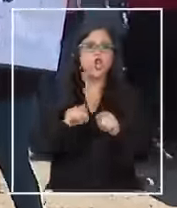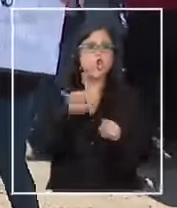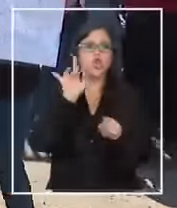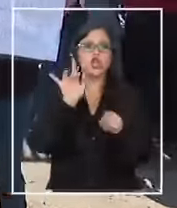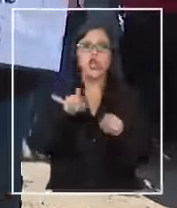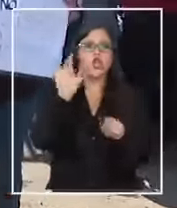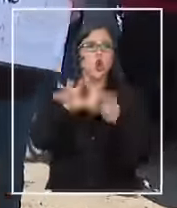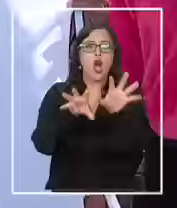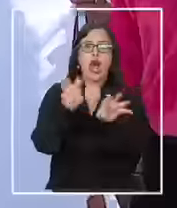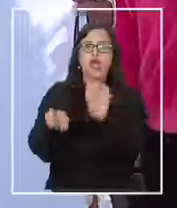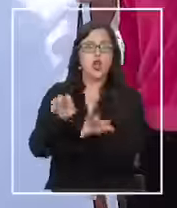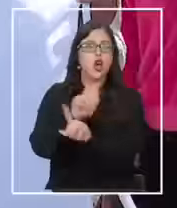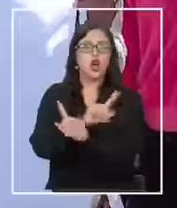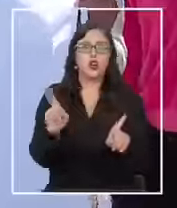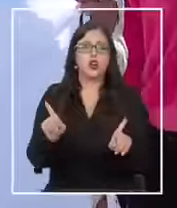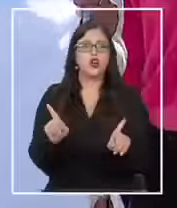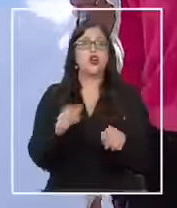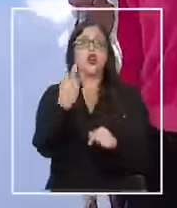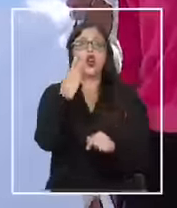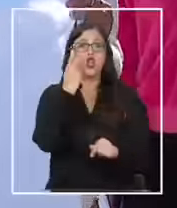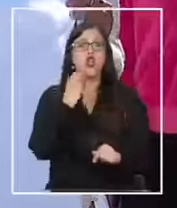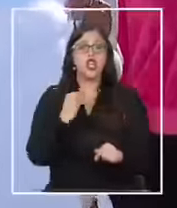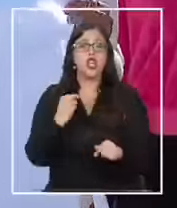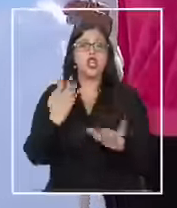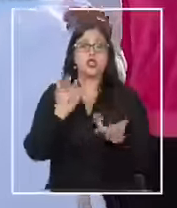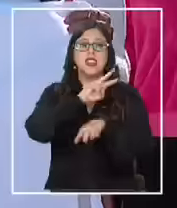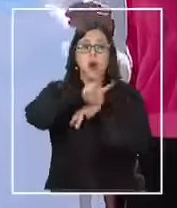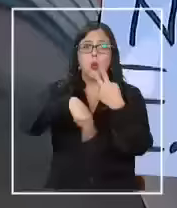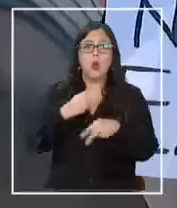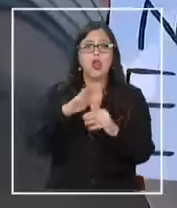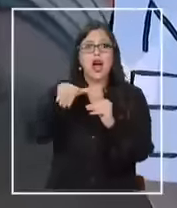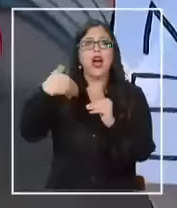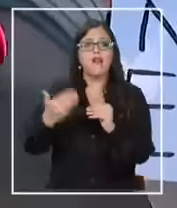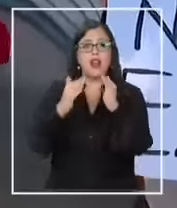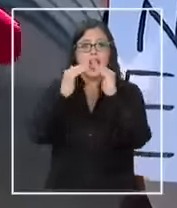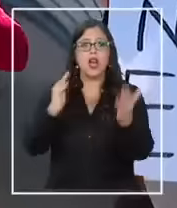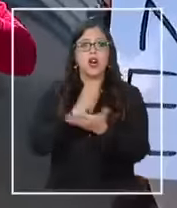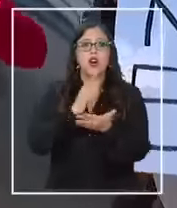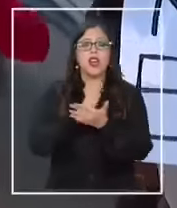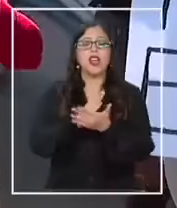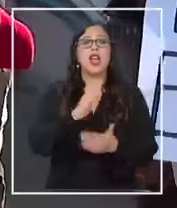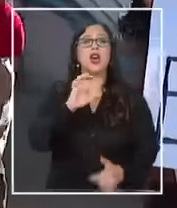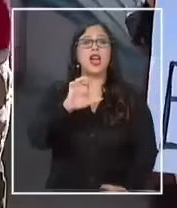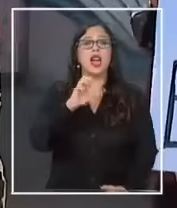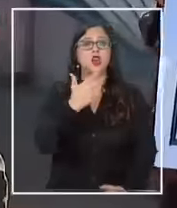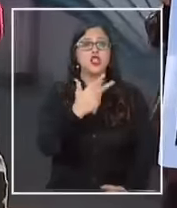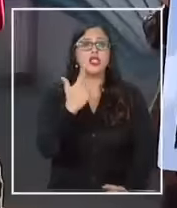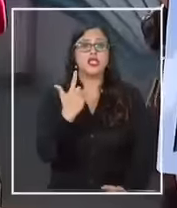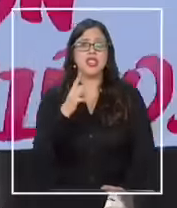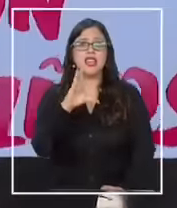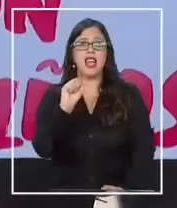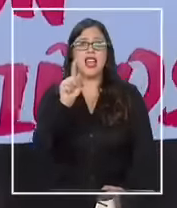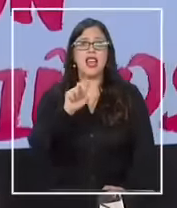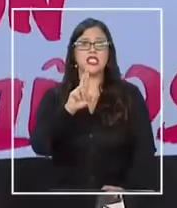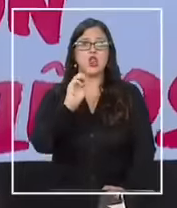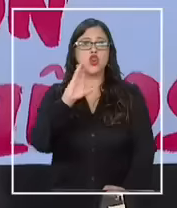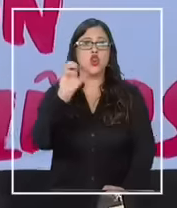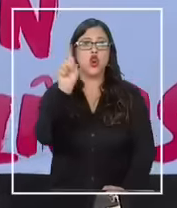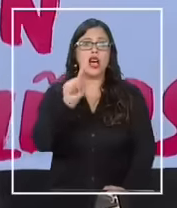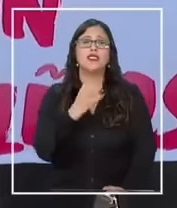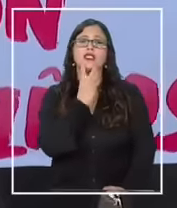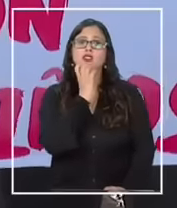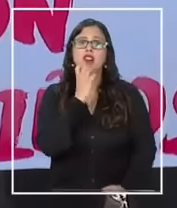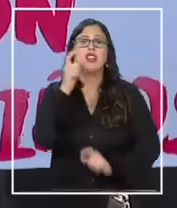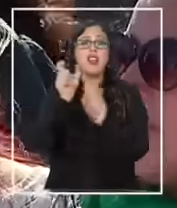ya son dos días de manifestaciones en el frontis de la escuela E87 las rocas de Antofagasta los apoderados protestan por la